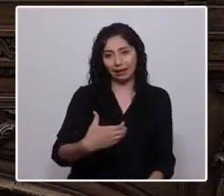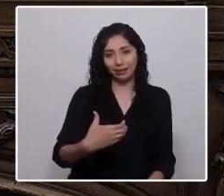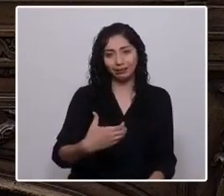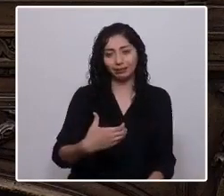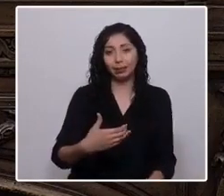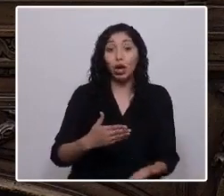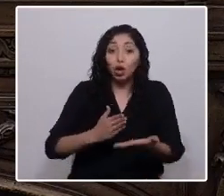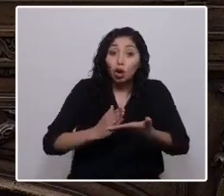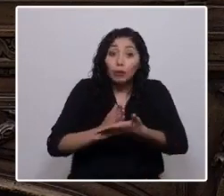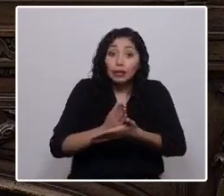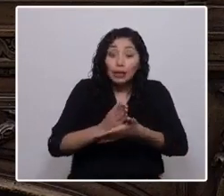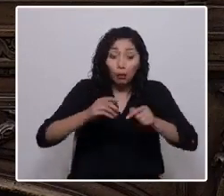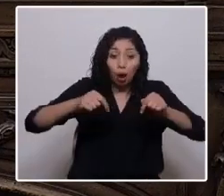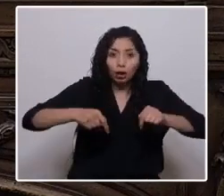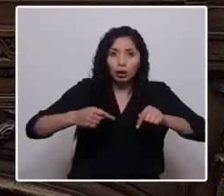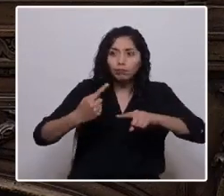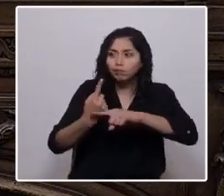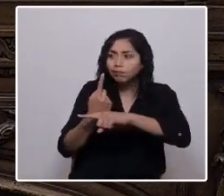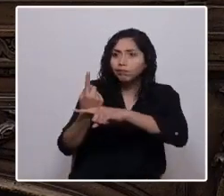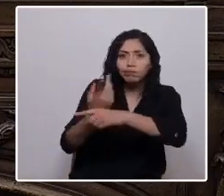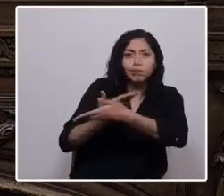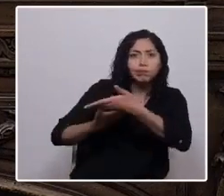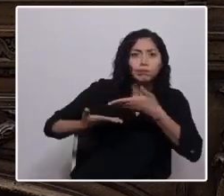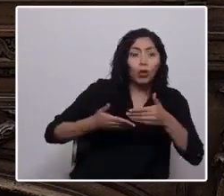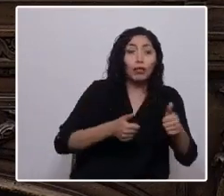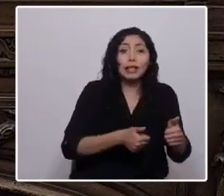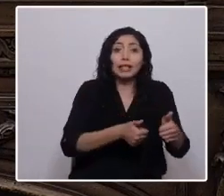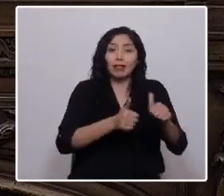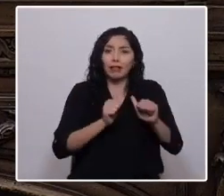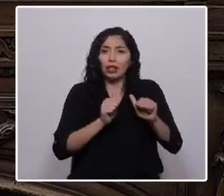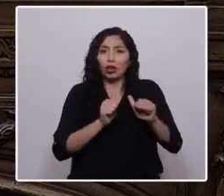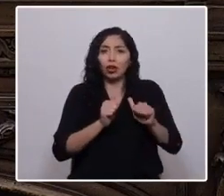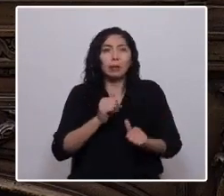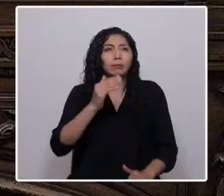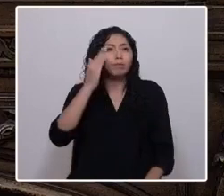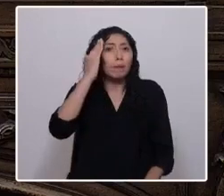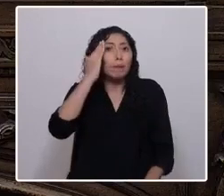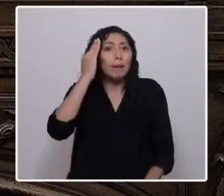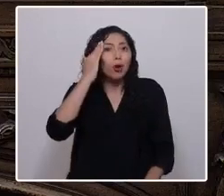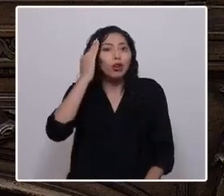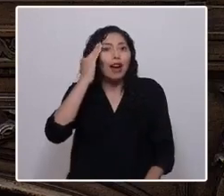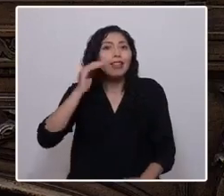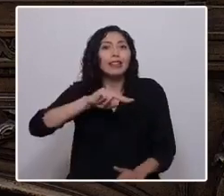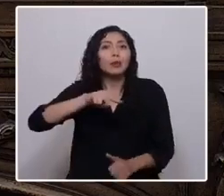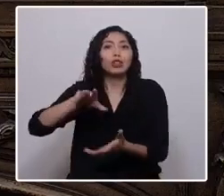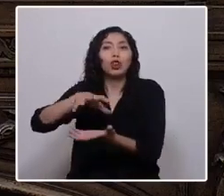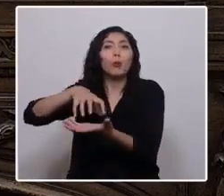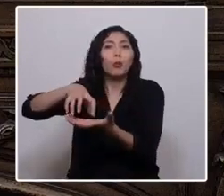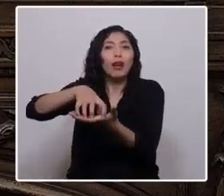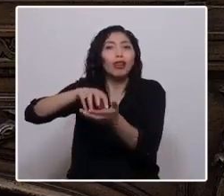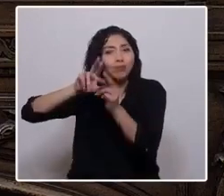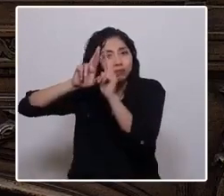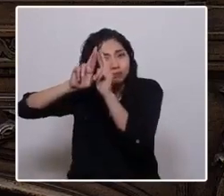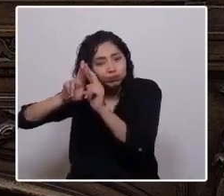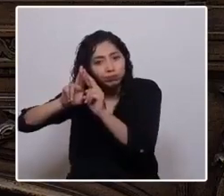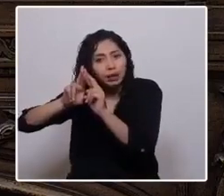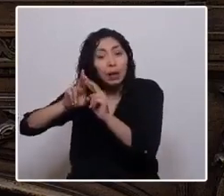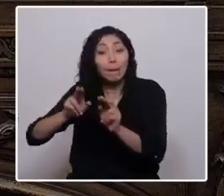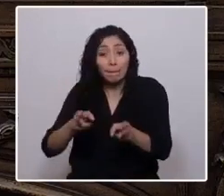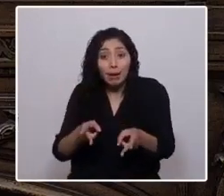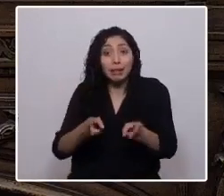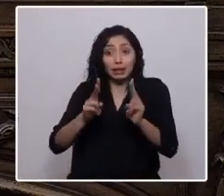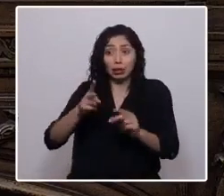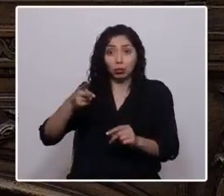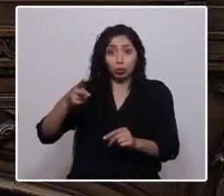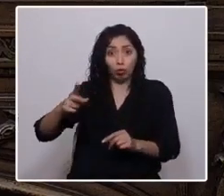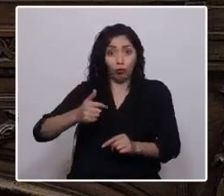Comencemos la deliberación con el desafío de leer la memoria colectiva de nuestros pueblos y permitir que su voluntad permee